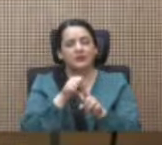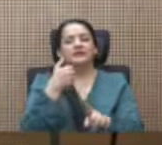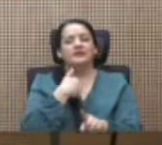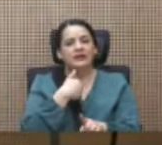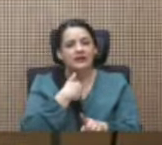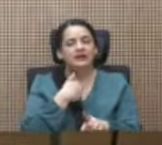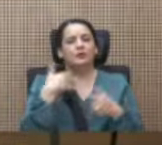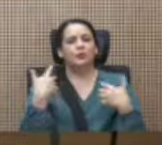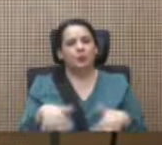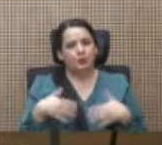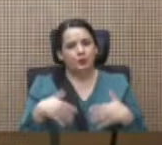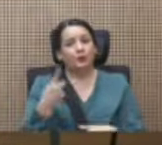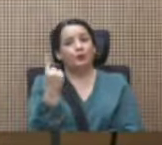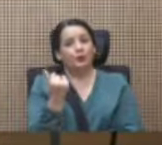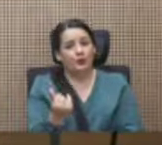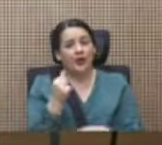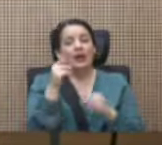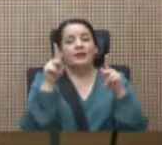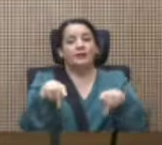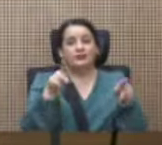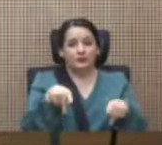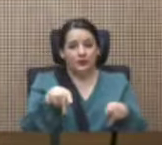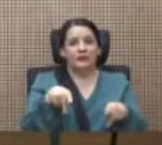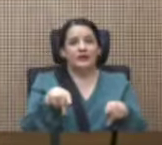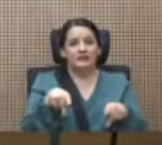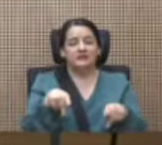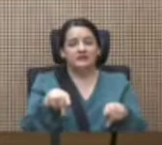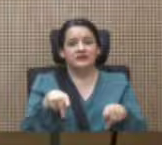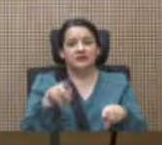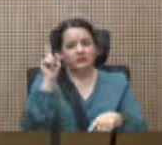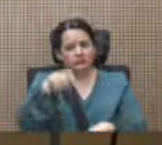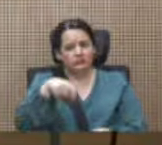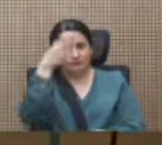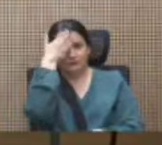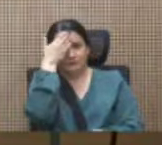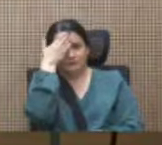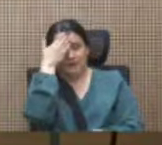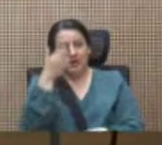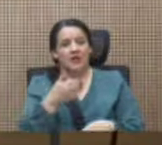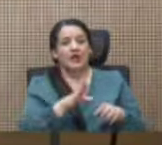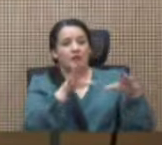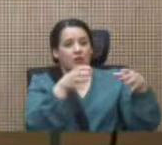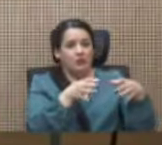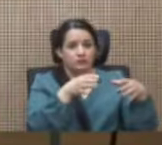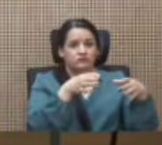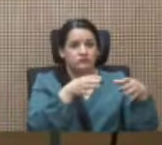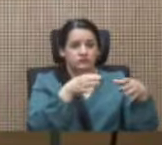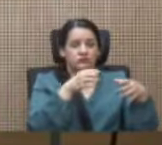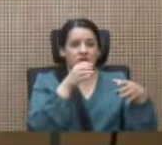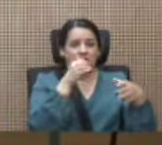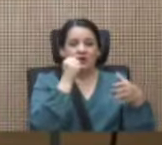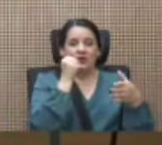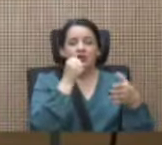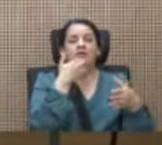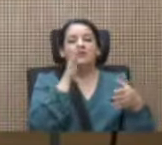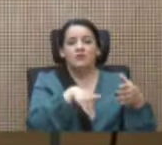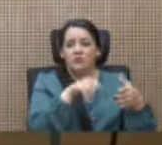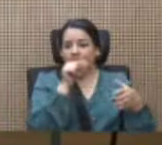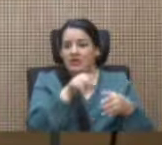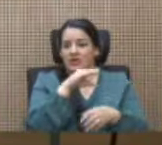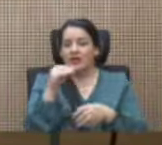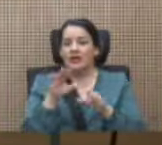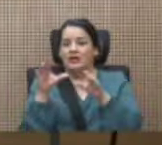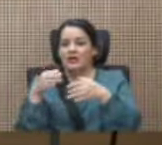porque amarrar el proyecto de crimen organizado con el de crimen laboral que aquí se quiere ejecutar,